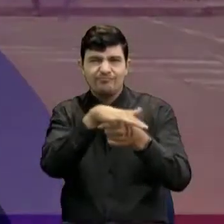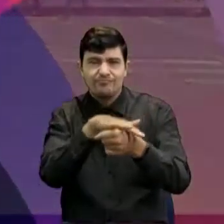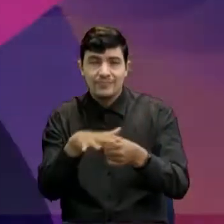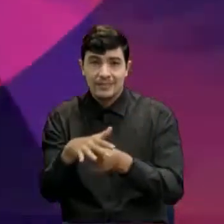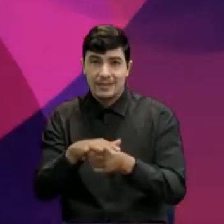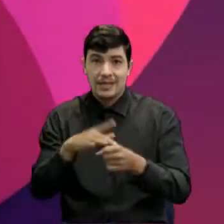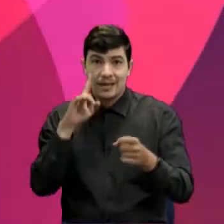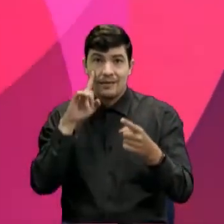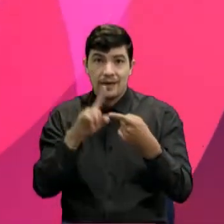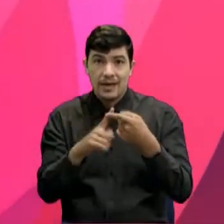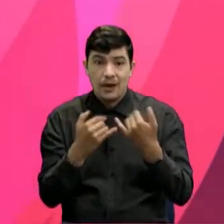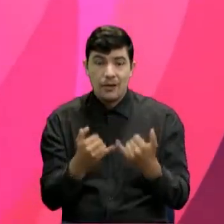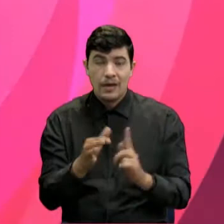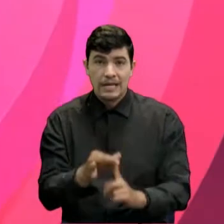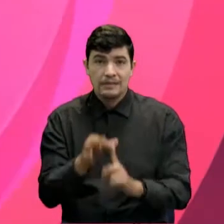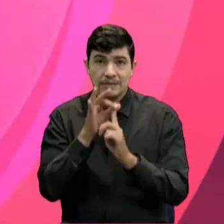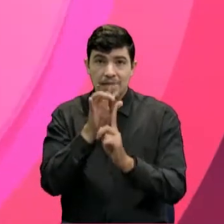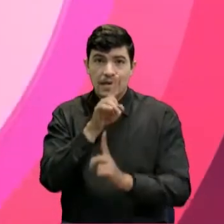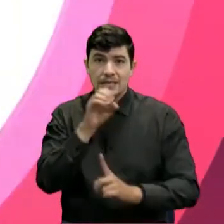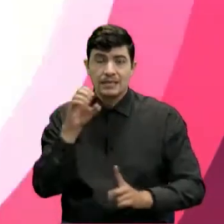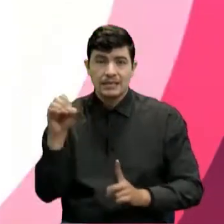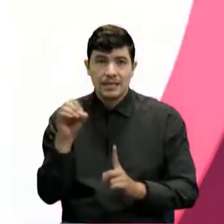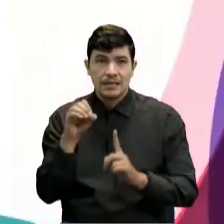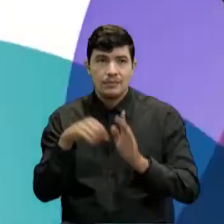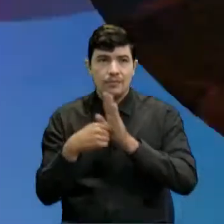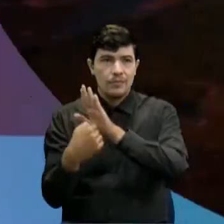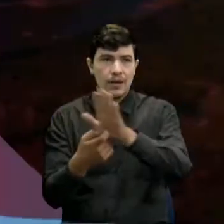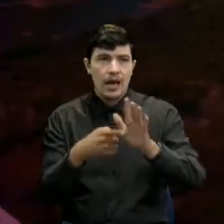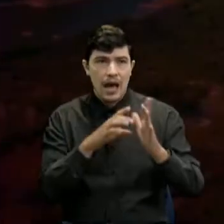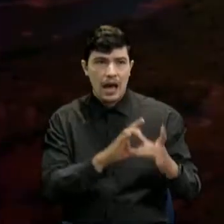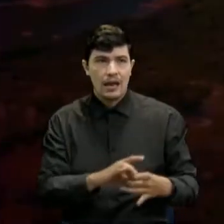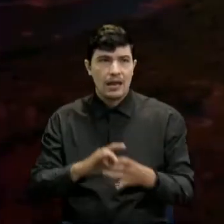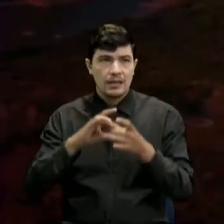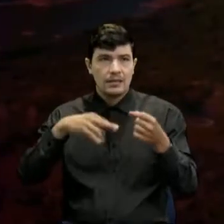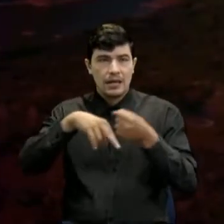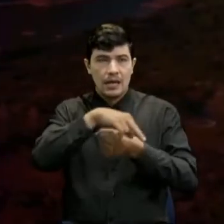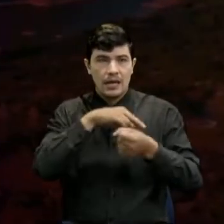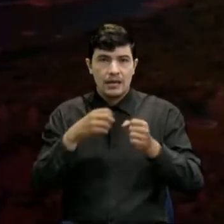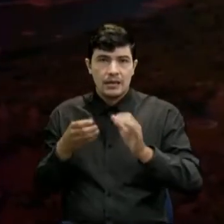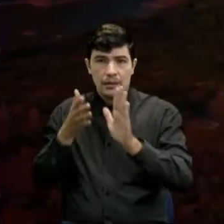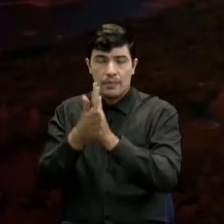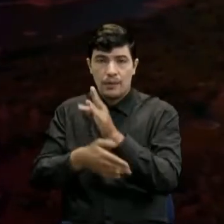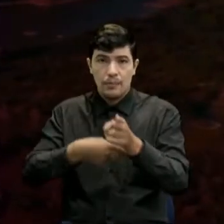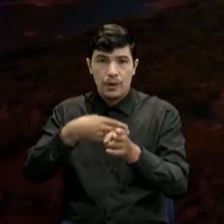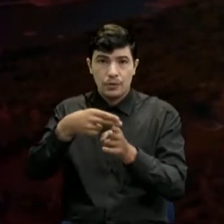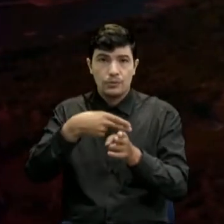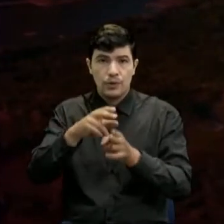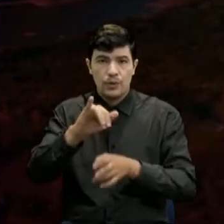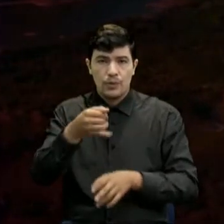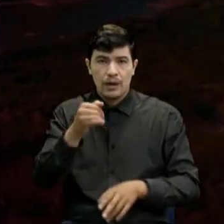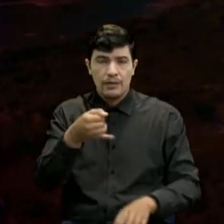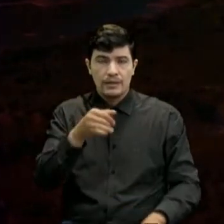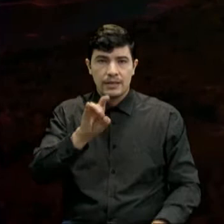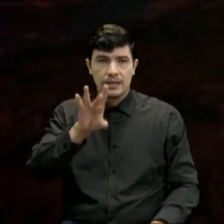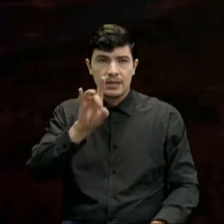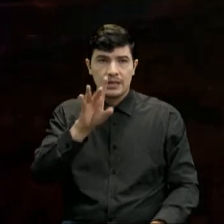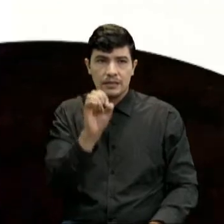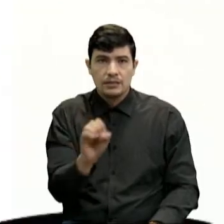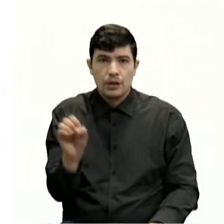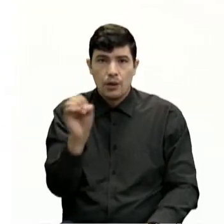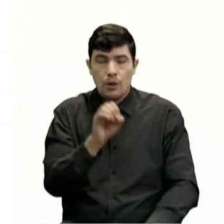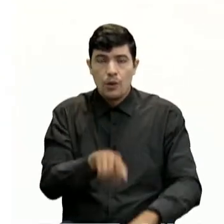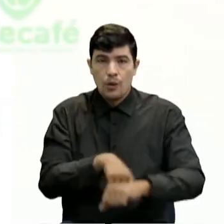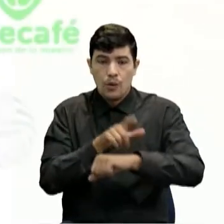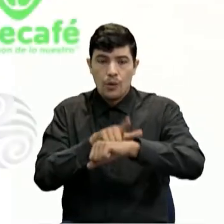las 100 emisiones de Alianza Regional Informativa, el próximo jueves, 15 de octubre, 9 de la noche,